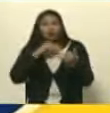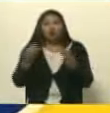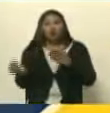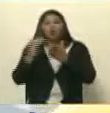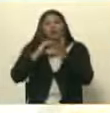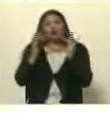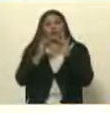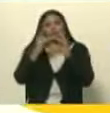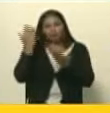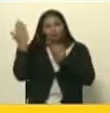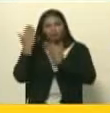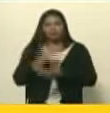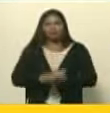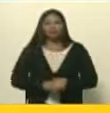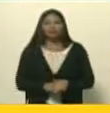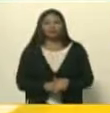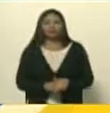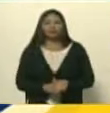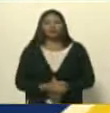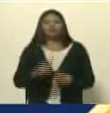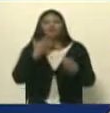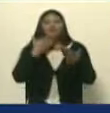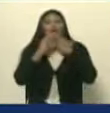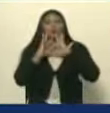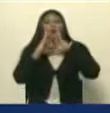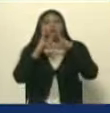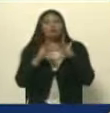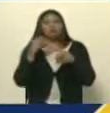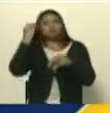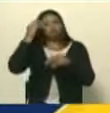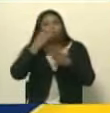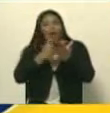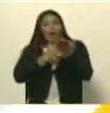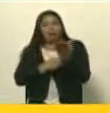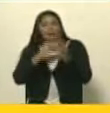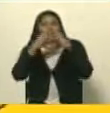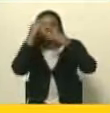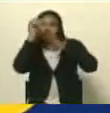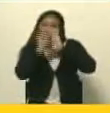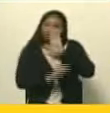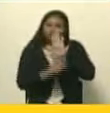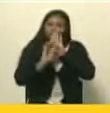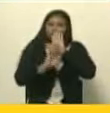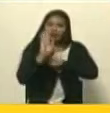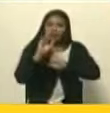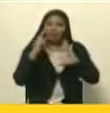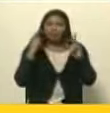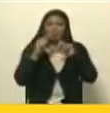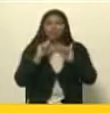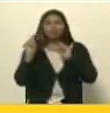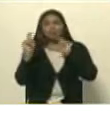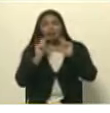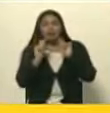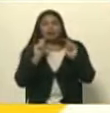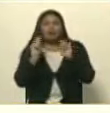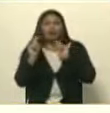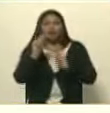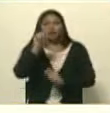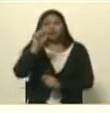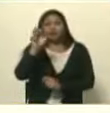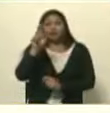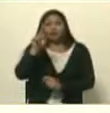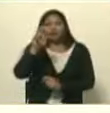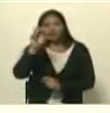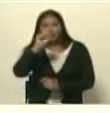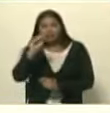devuelvo el pase. Gracias, Clara, por todos los comentarios y ese análisis previo que nos haces de todo lo que vas a desarrollar dentro del TESA Carreño. Interesante el análisis, sobre todo,